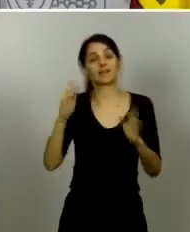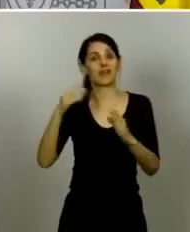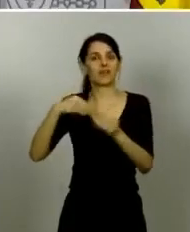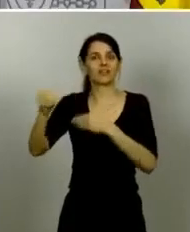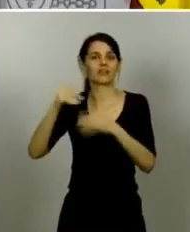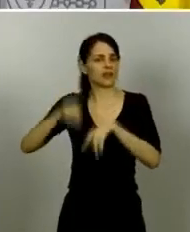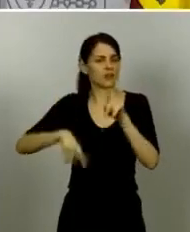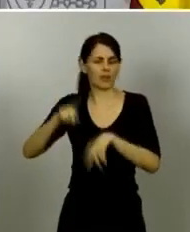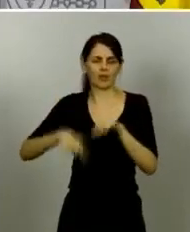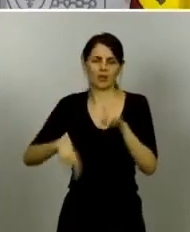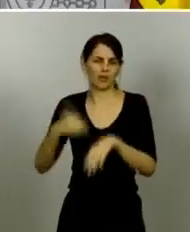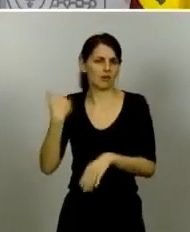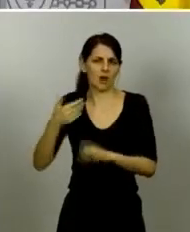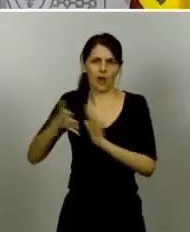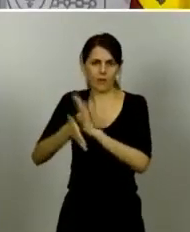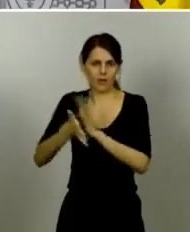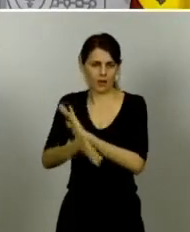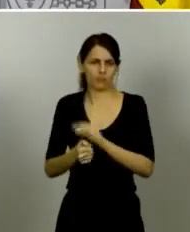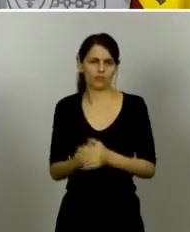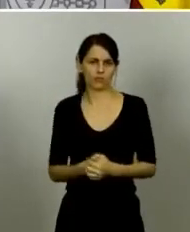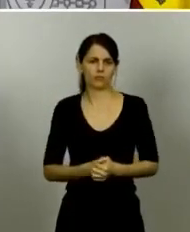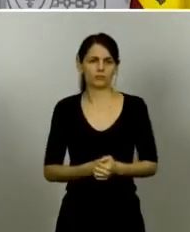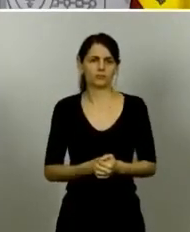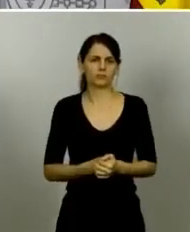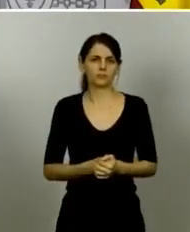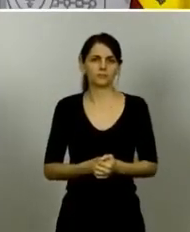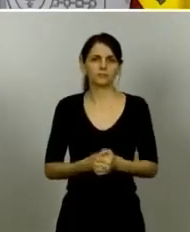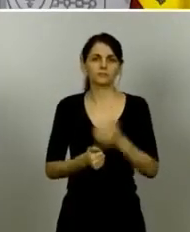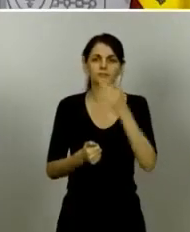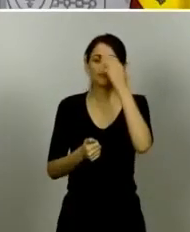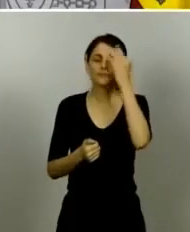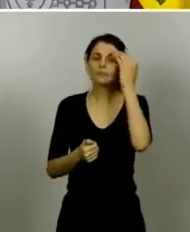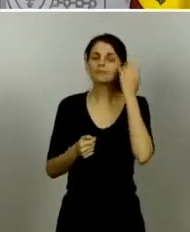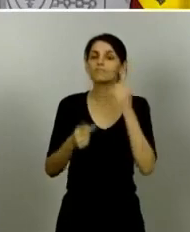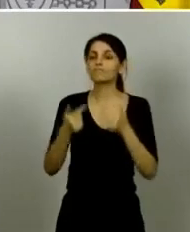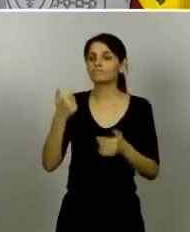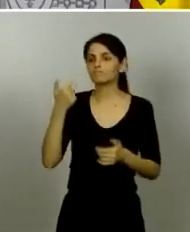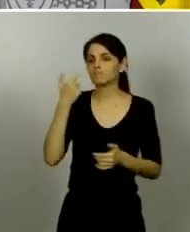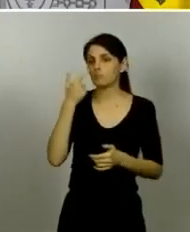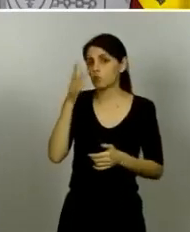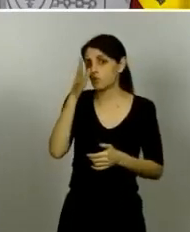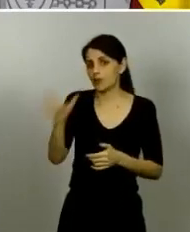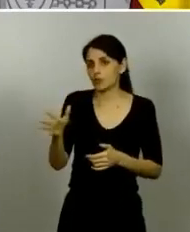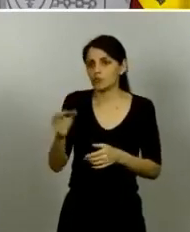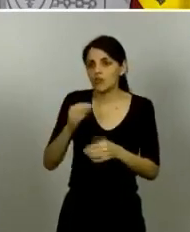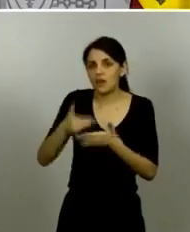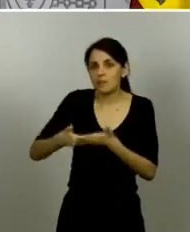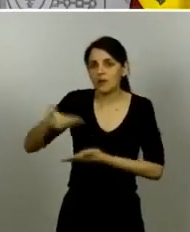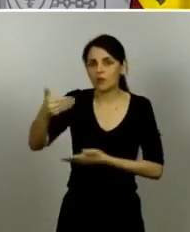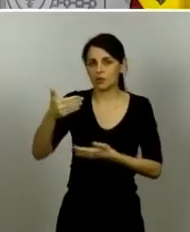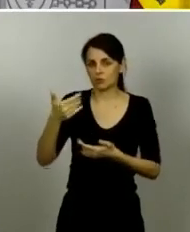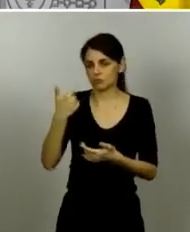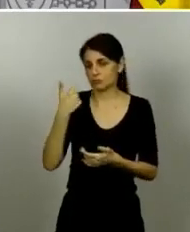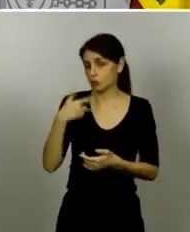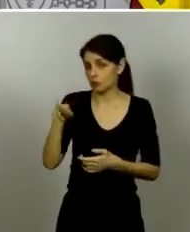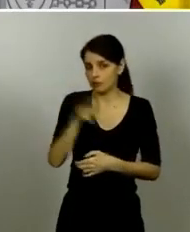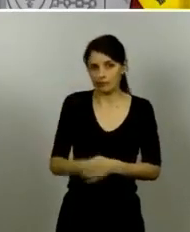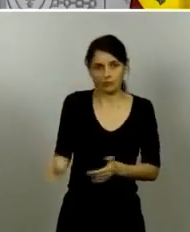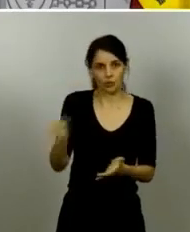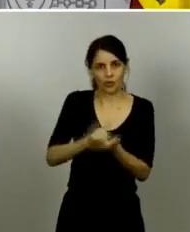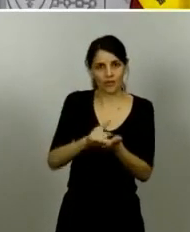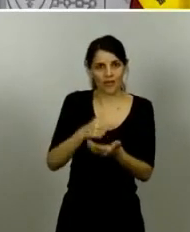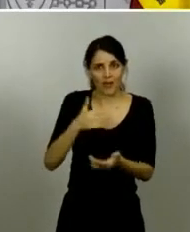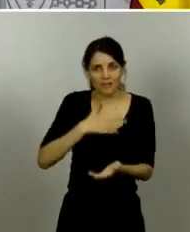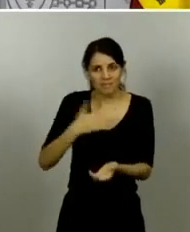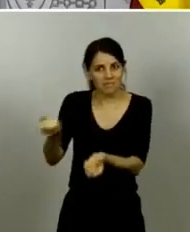sobre la denuncia esta que dicen que ha salido en los periódicos yo la verdad es que vuelvo a repetir lo mismo yo no he recibido ninguna información sobre esta denuncia